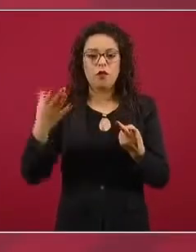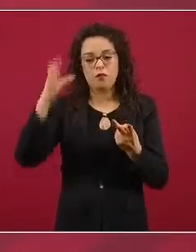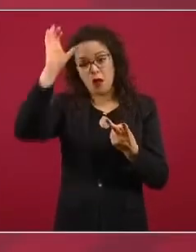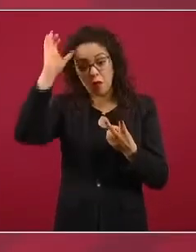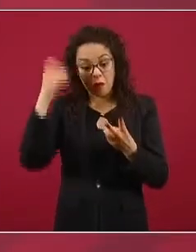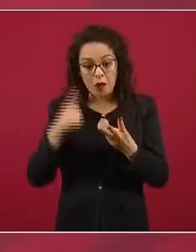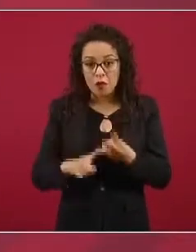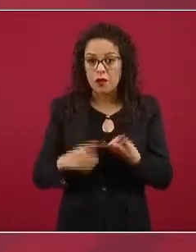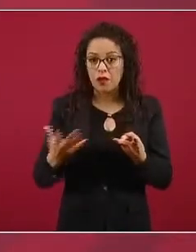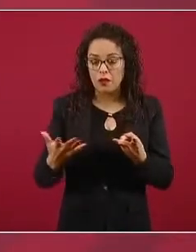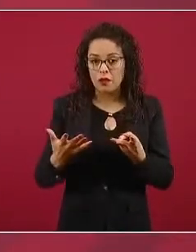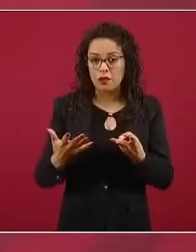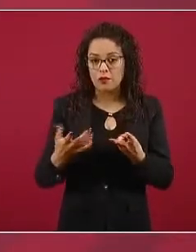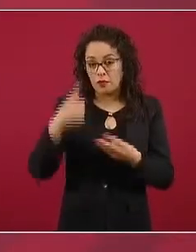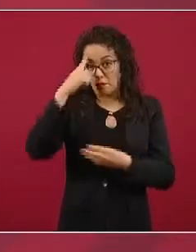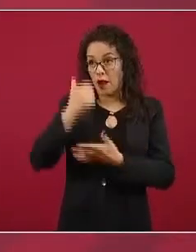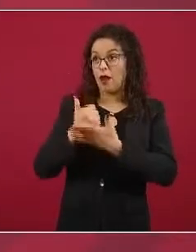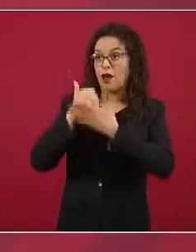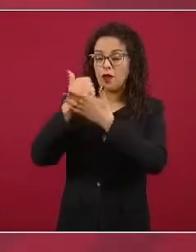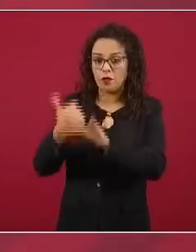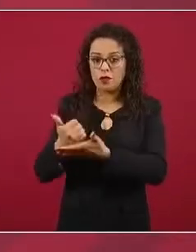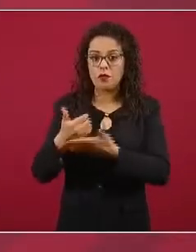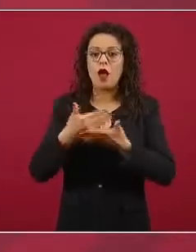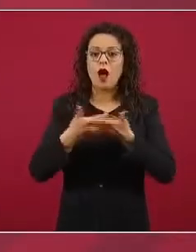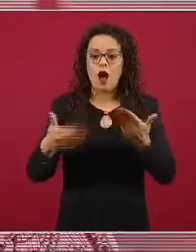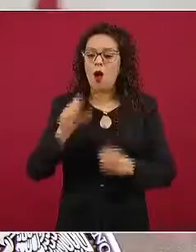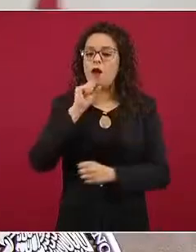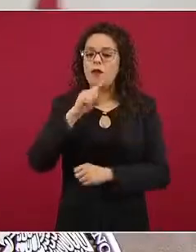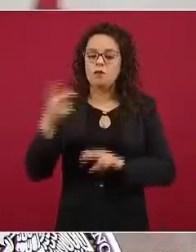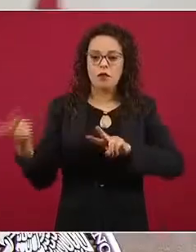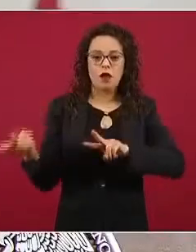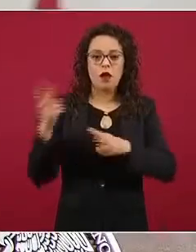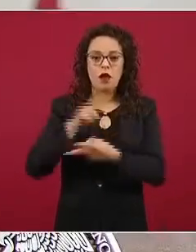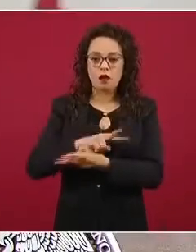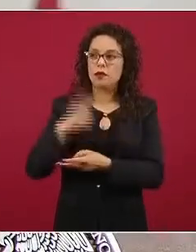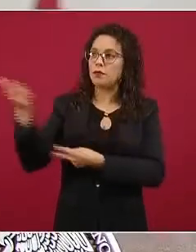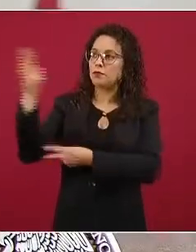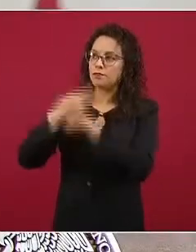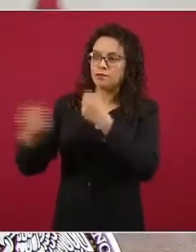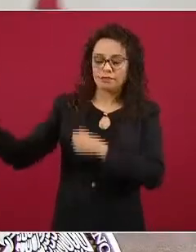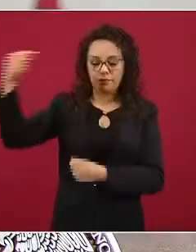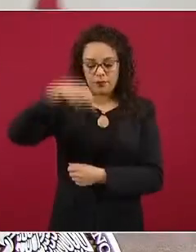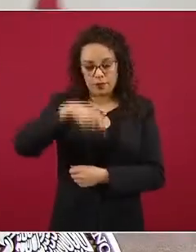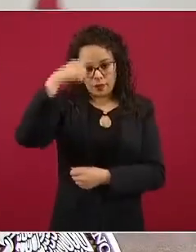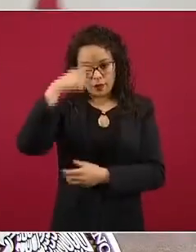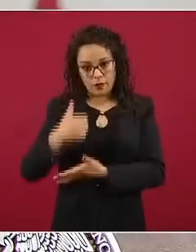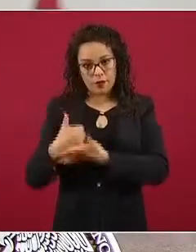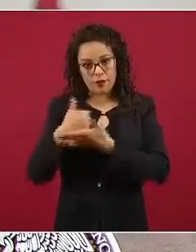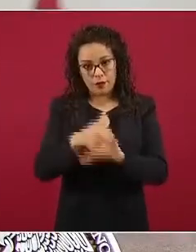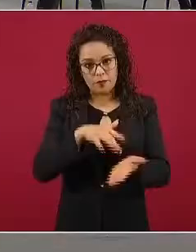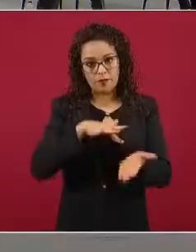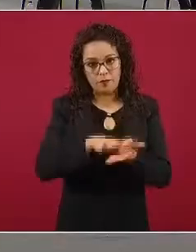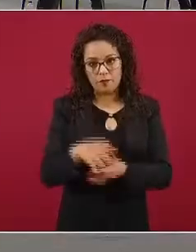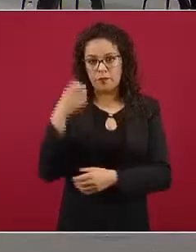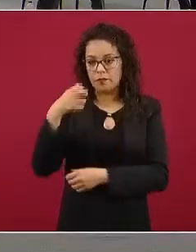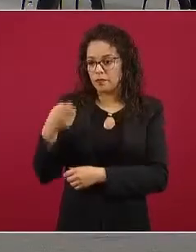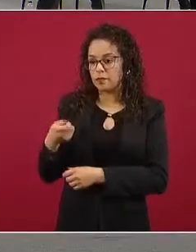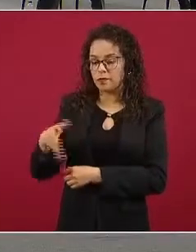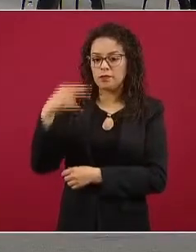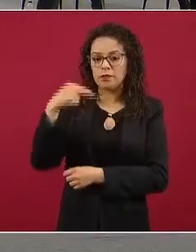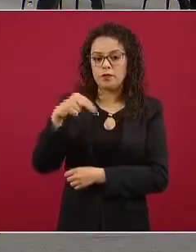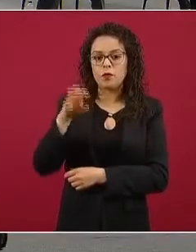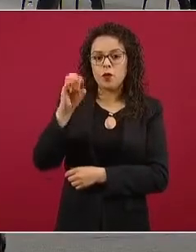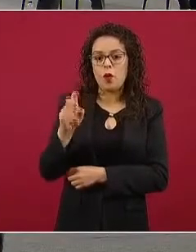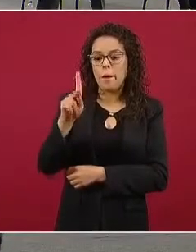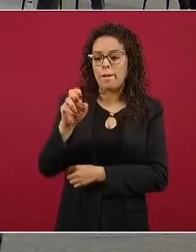que ahora recibimos a estas personas. Esta es la operación Chapultepec y ahora explicaré